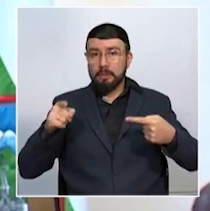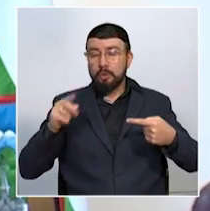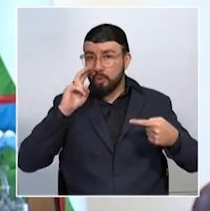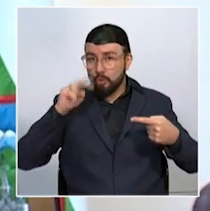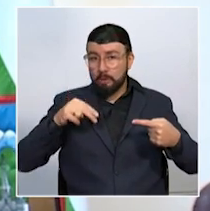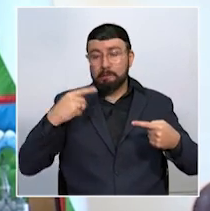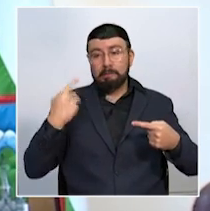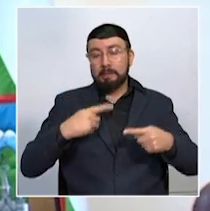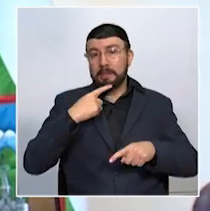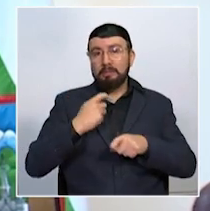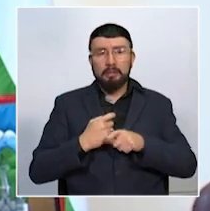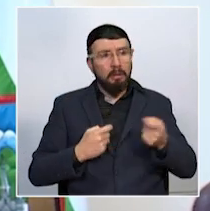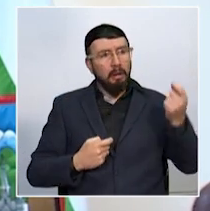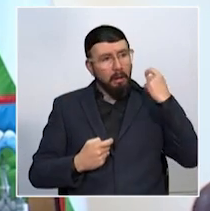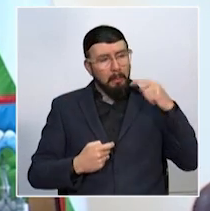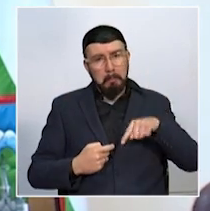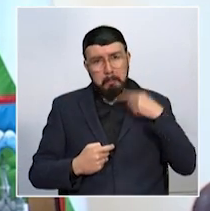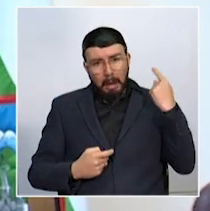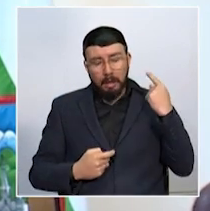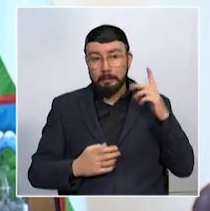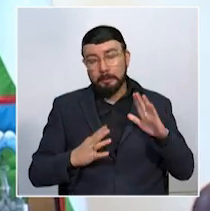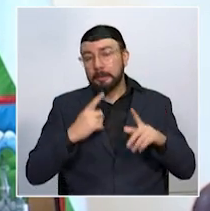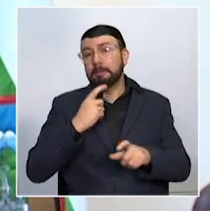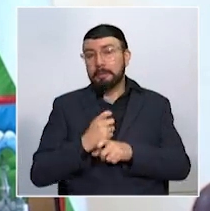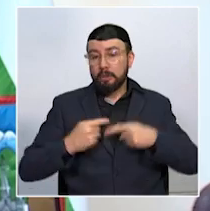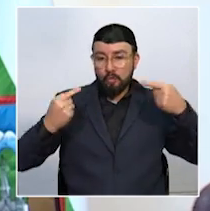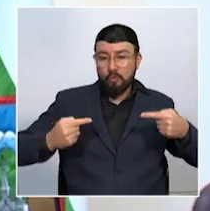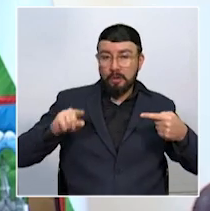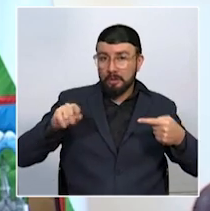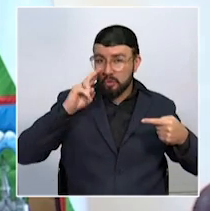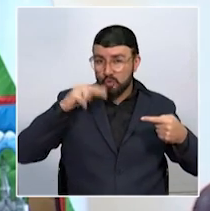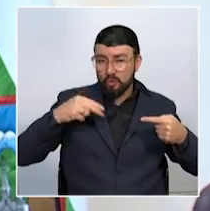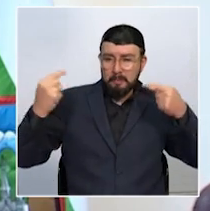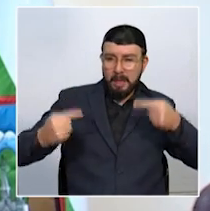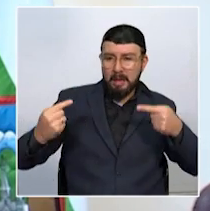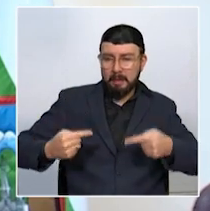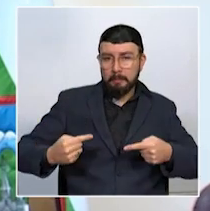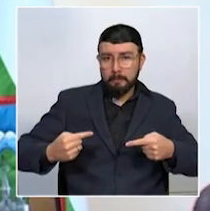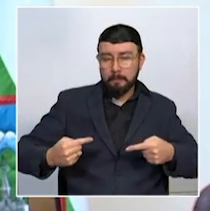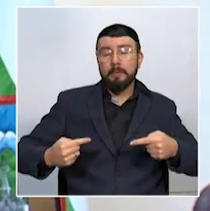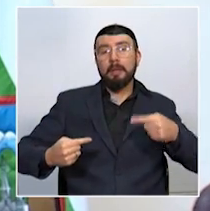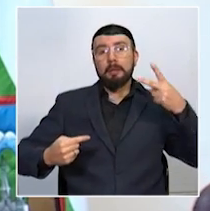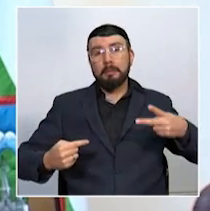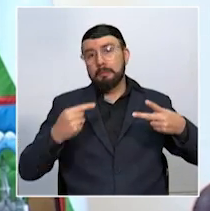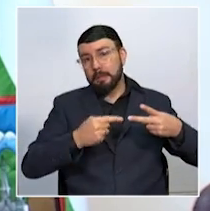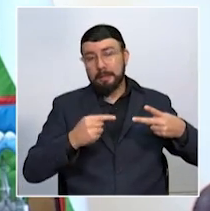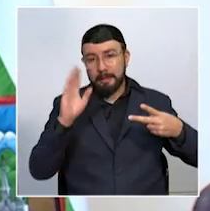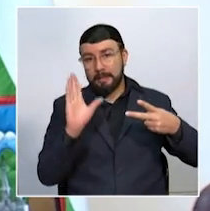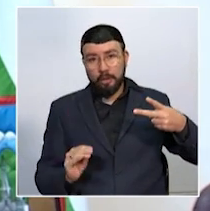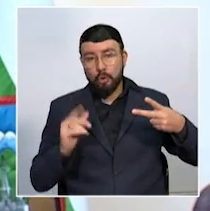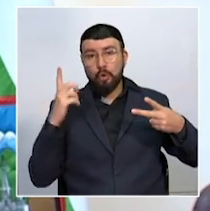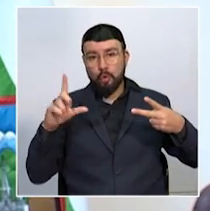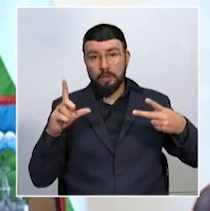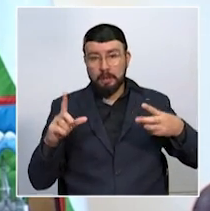complicado después de lo que ha venido realizando el Once Caldas en las últimas presentaciones en el torneo local. El Quindío jugará el lunes y el